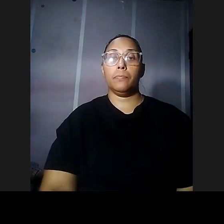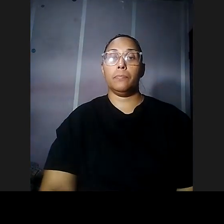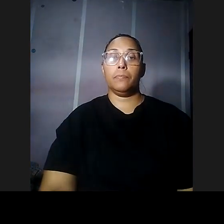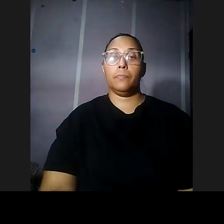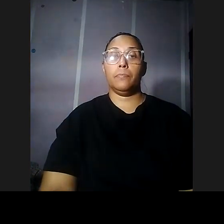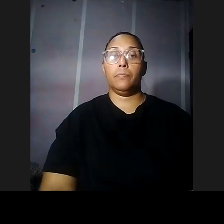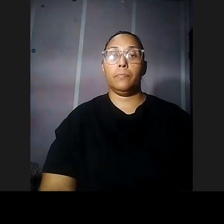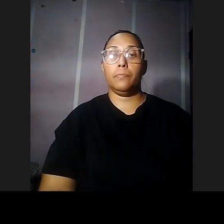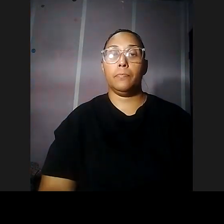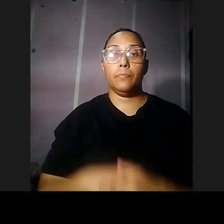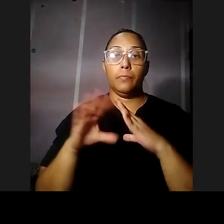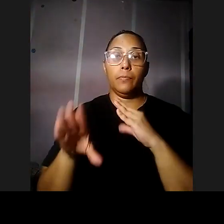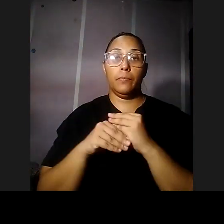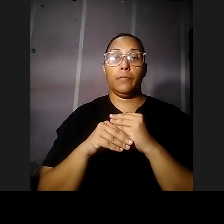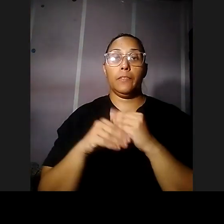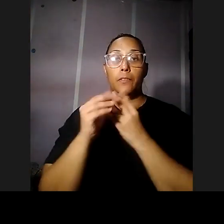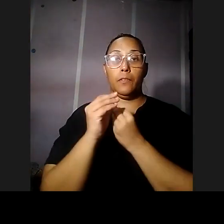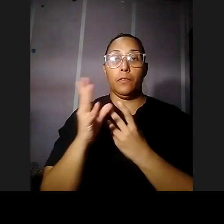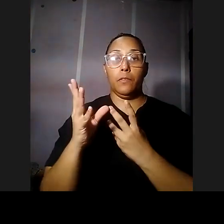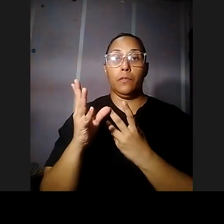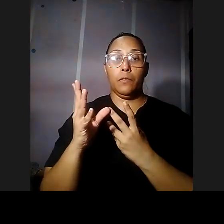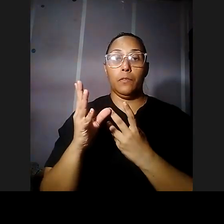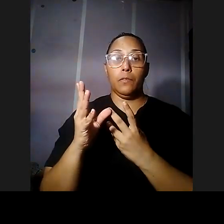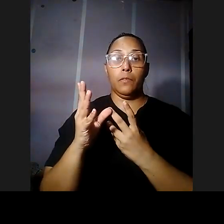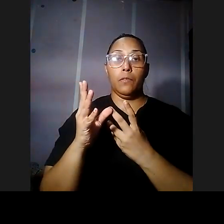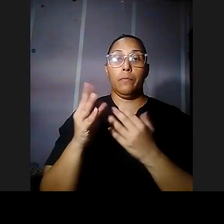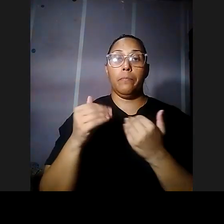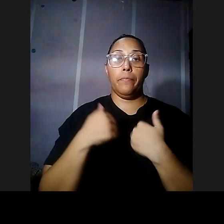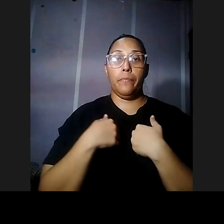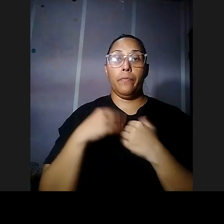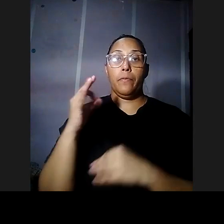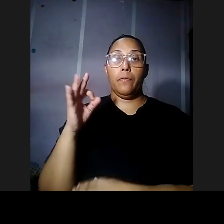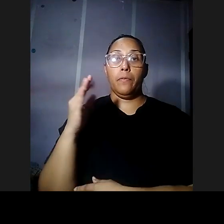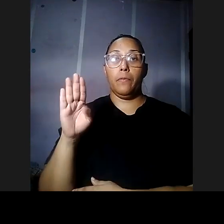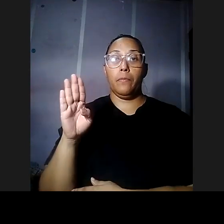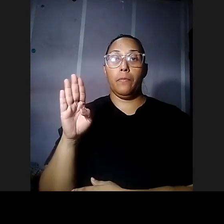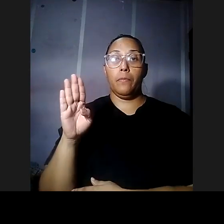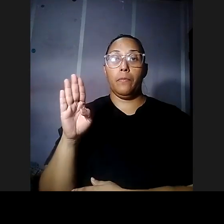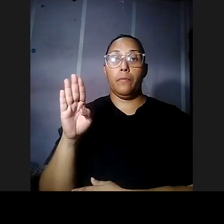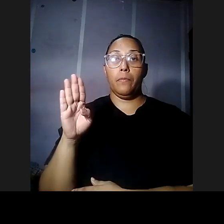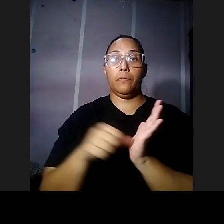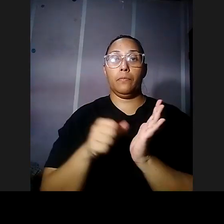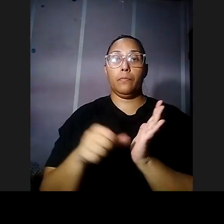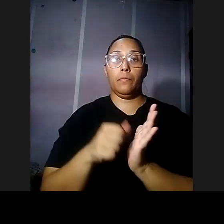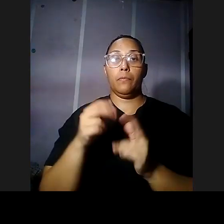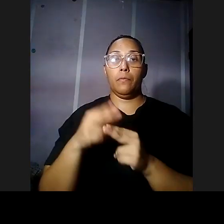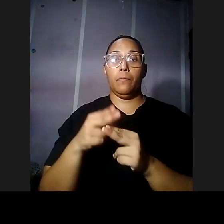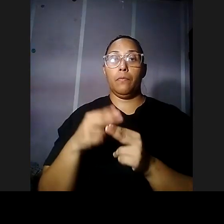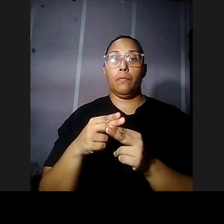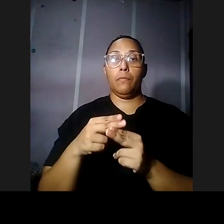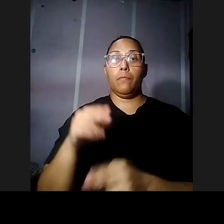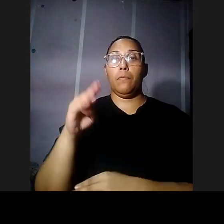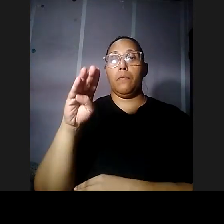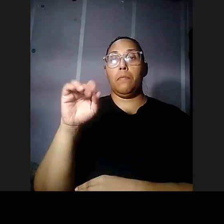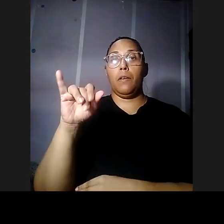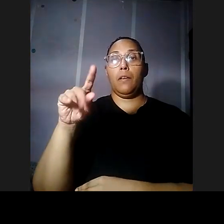Añadiendo a esa información aquellos que tengan Facebook hay una página que se llama Billy Finlay